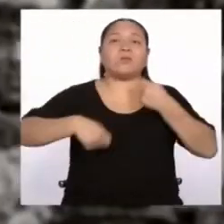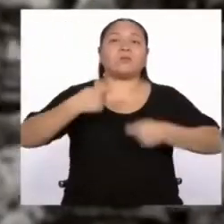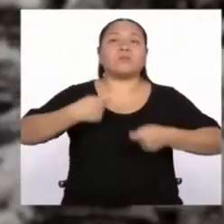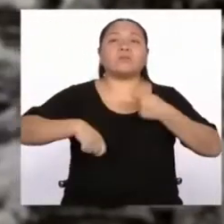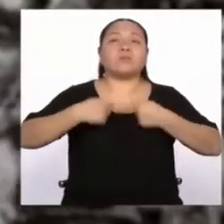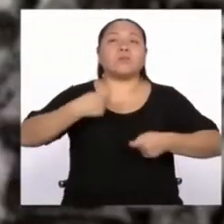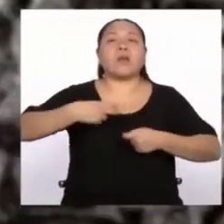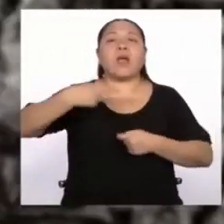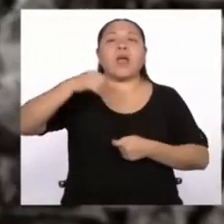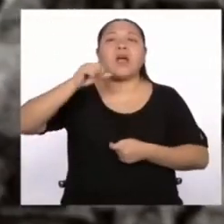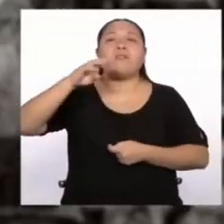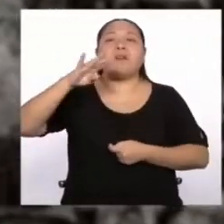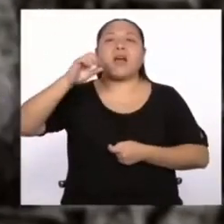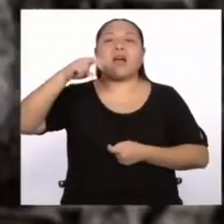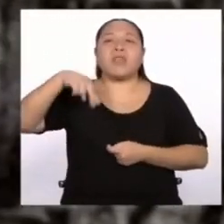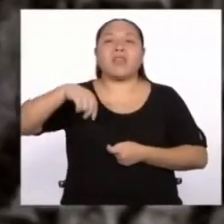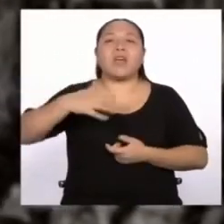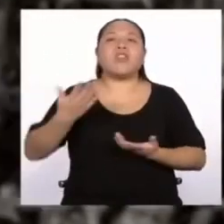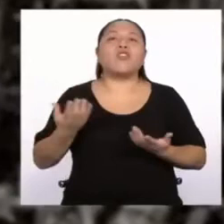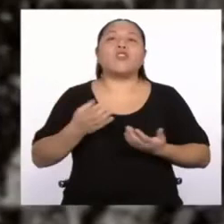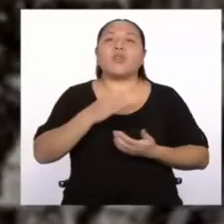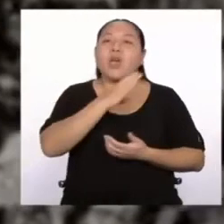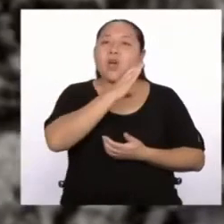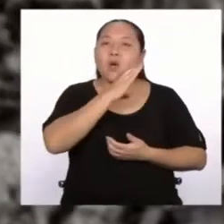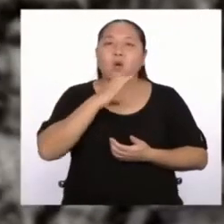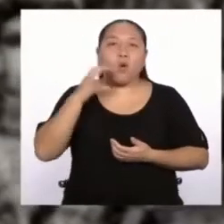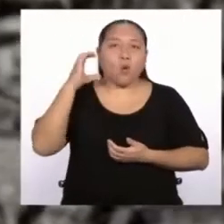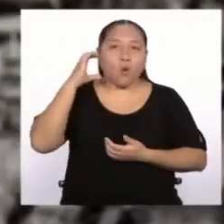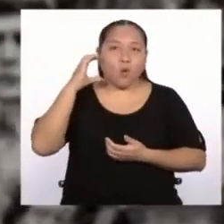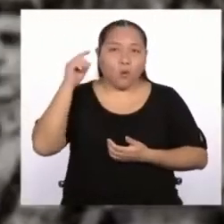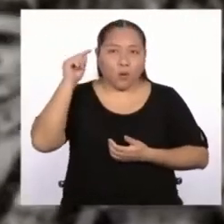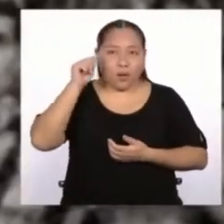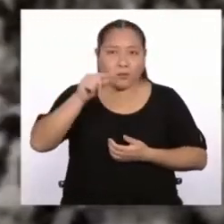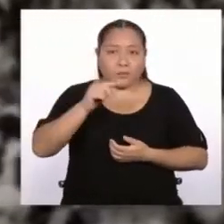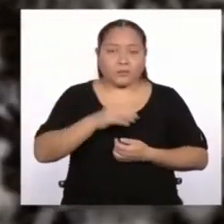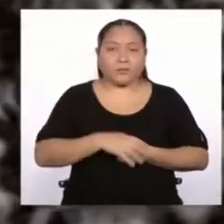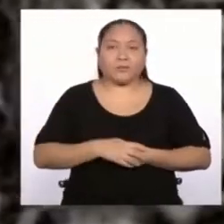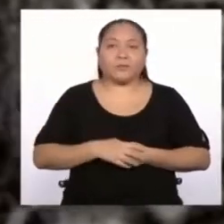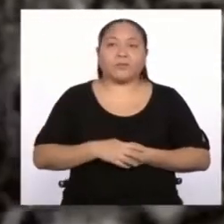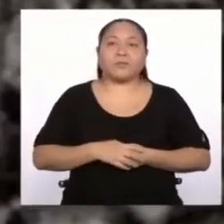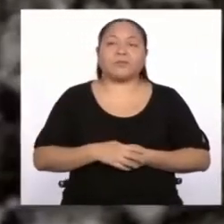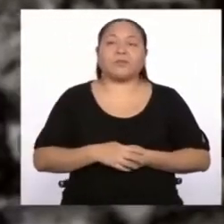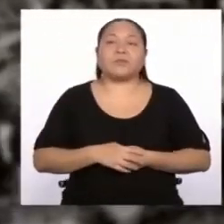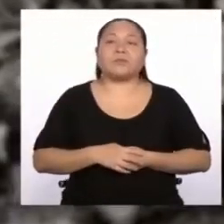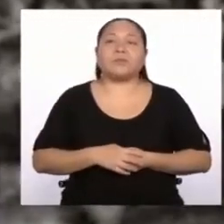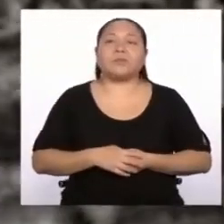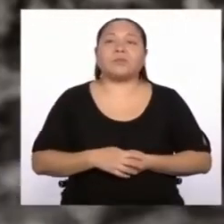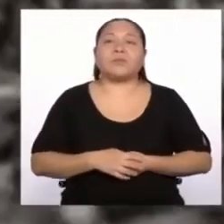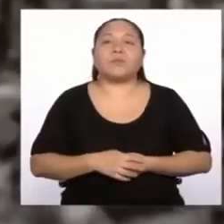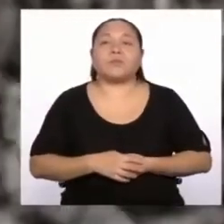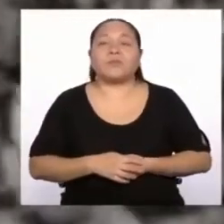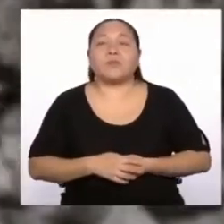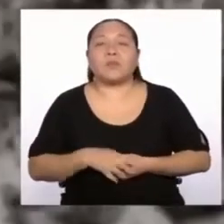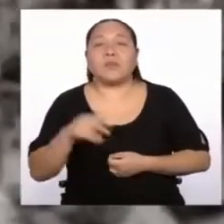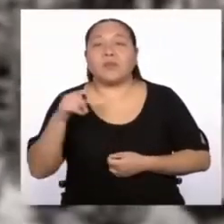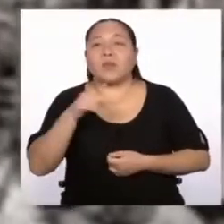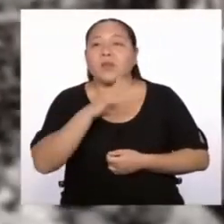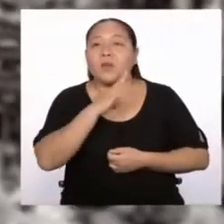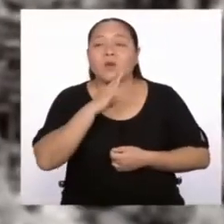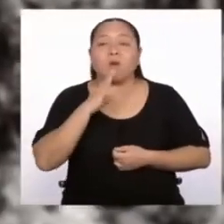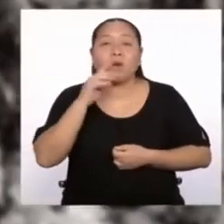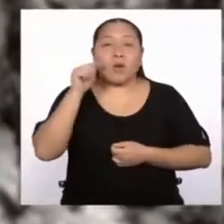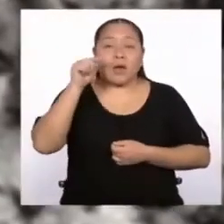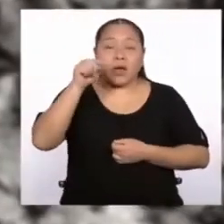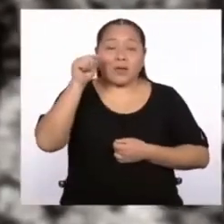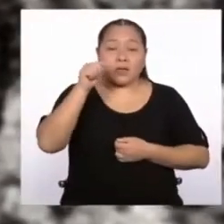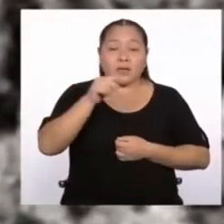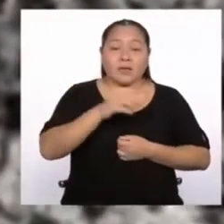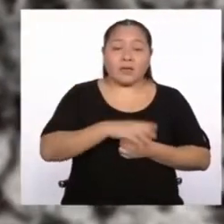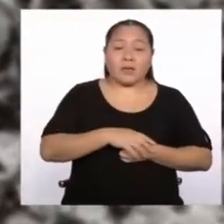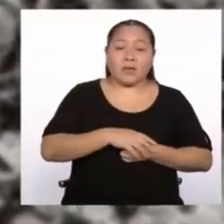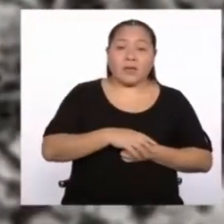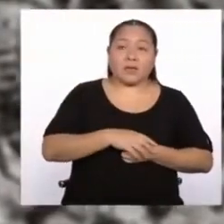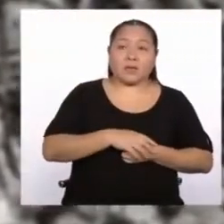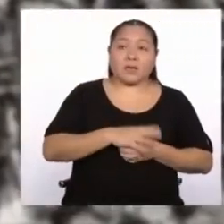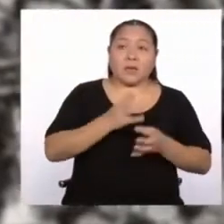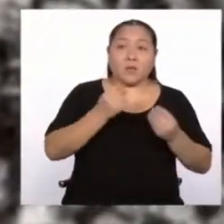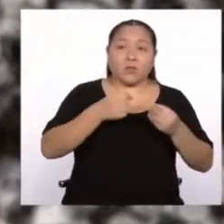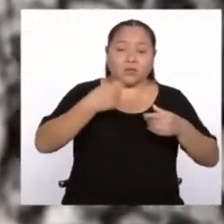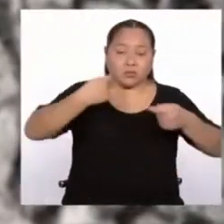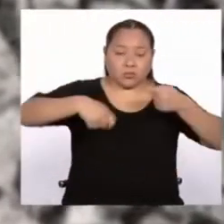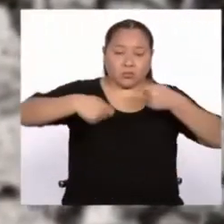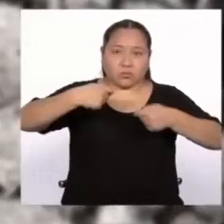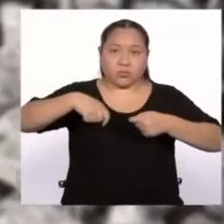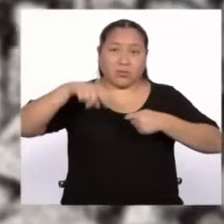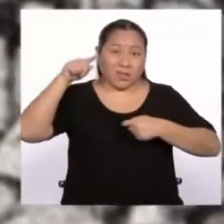Habana grabó en Cuba. Los primeros discos grabados en Cuba, para el sello es Sonofone. Grabó muchos himnos